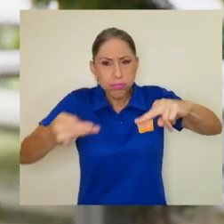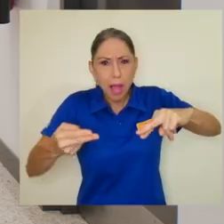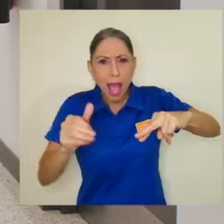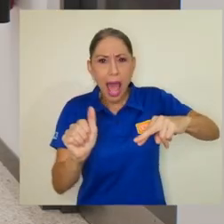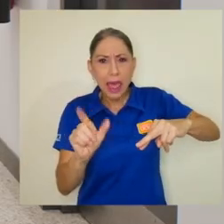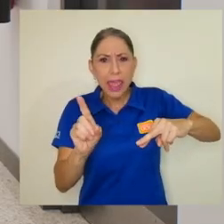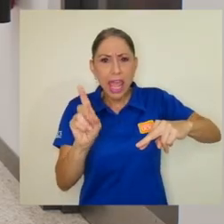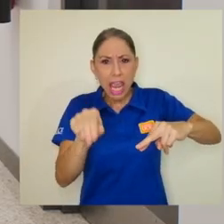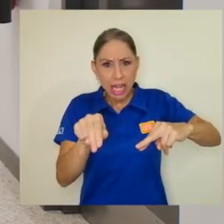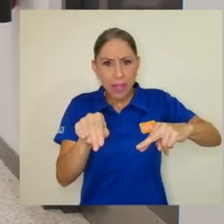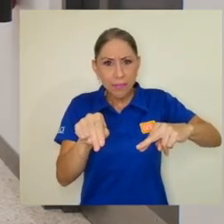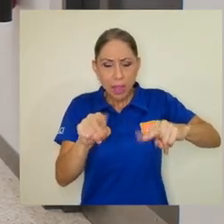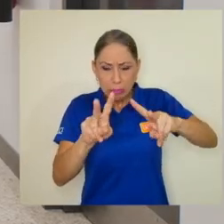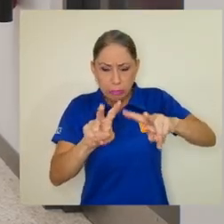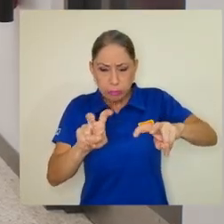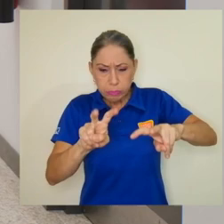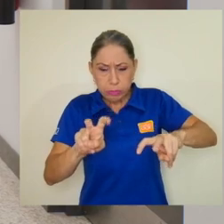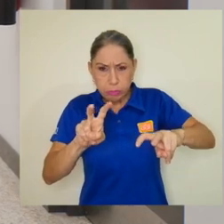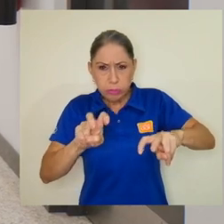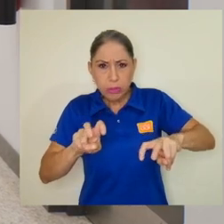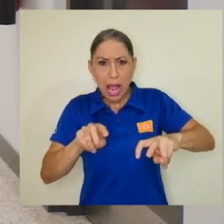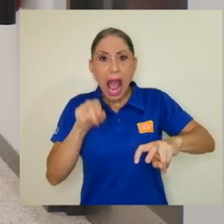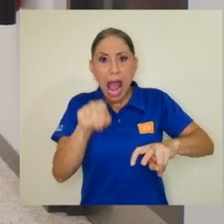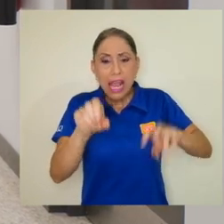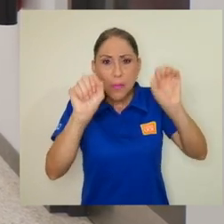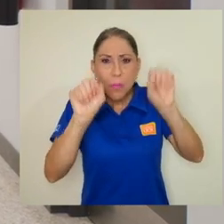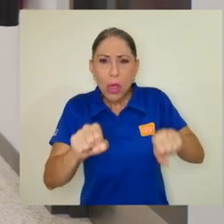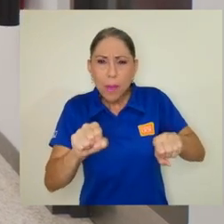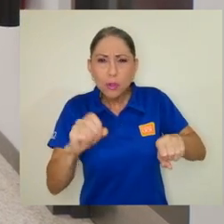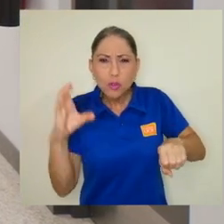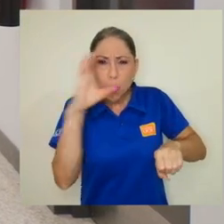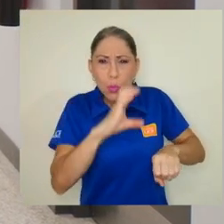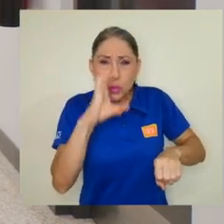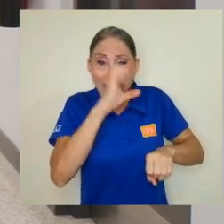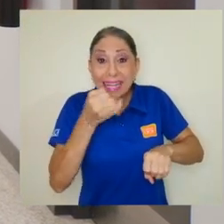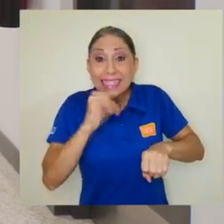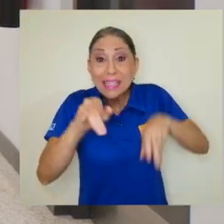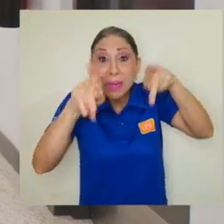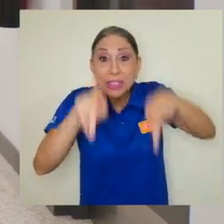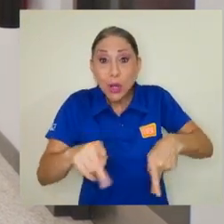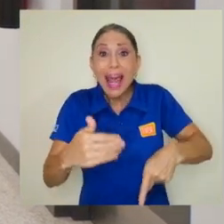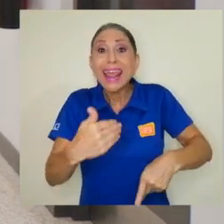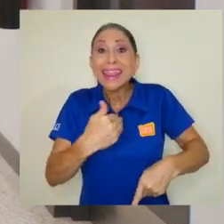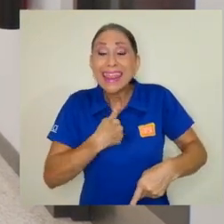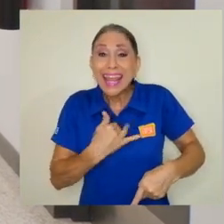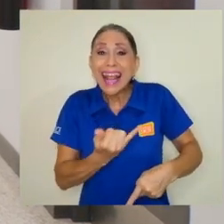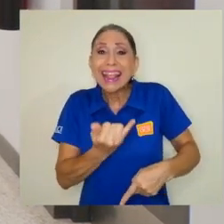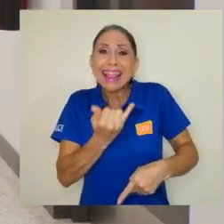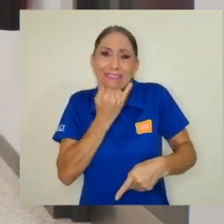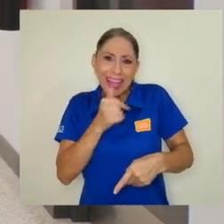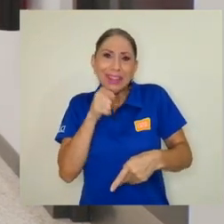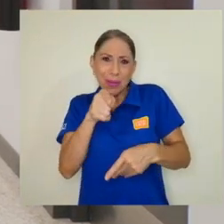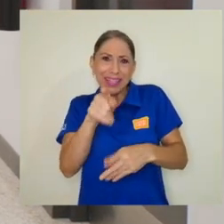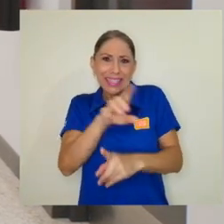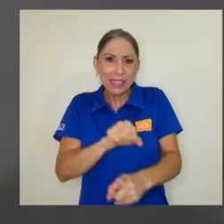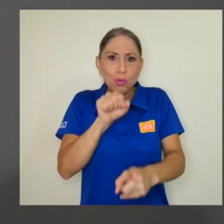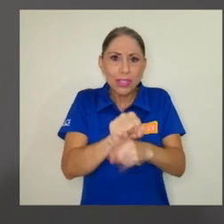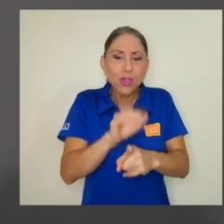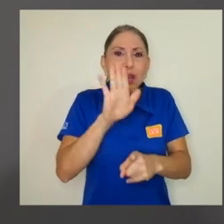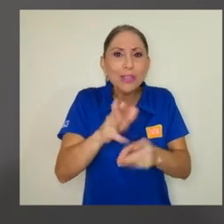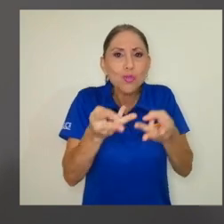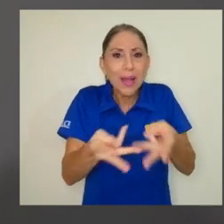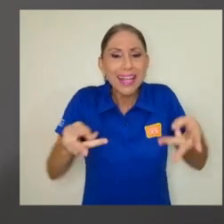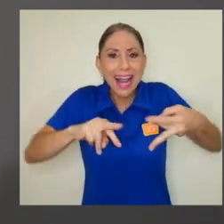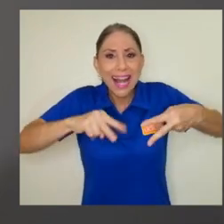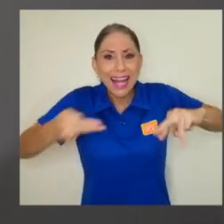ADN. Entonces allí podemos buscar si la persona tiene el defecto o el daño en su material genético y